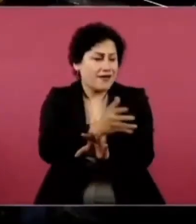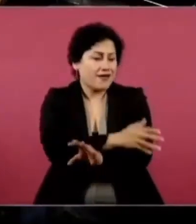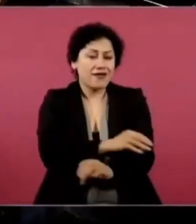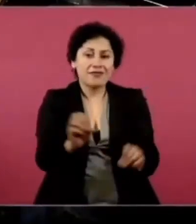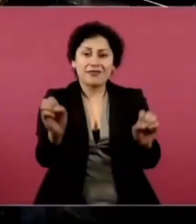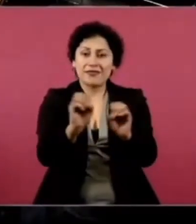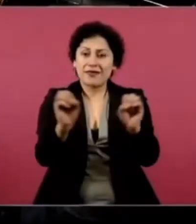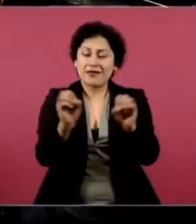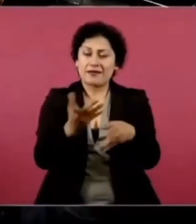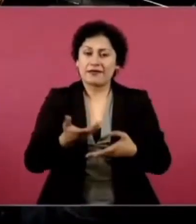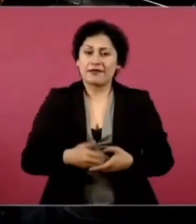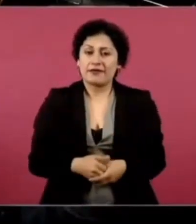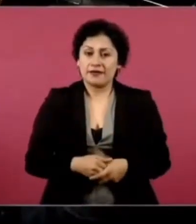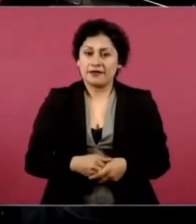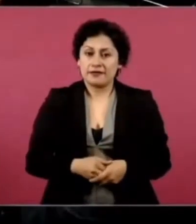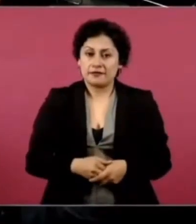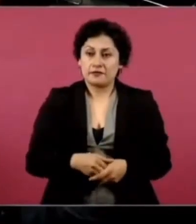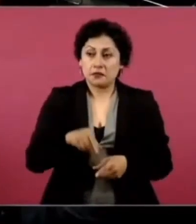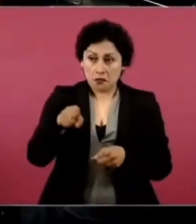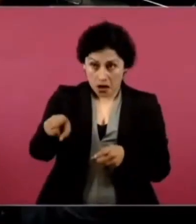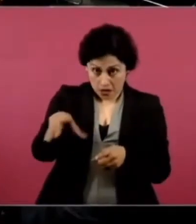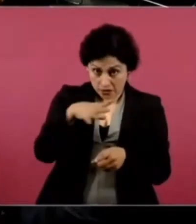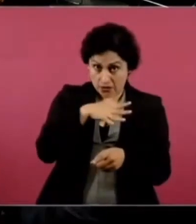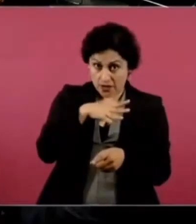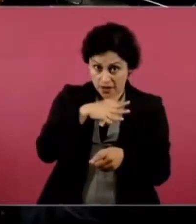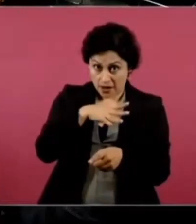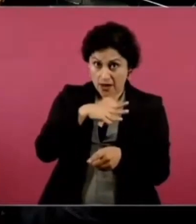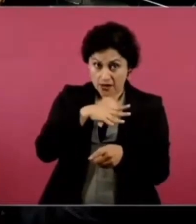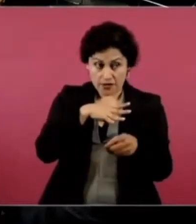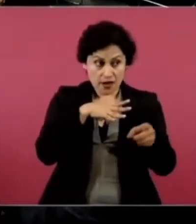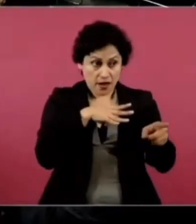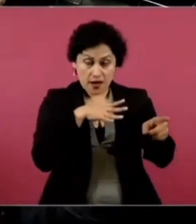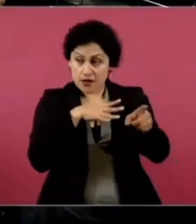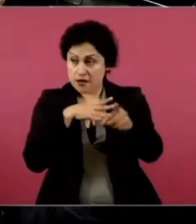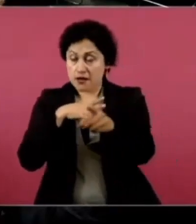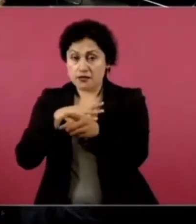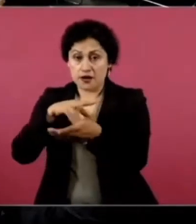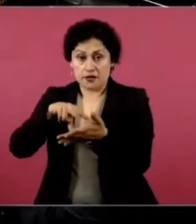Todavía, todavía ahí están, ingenieros,